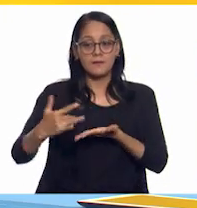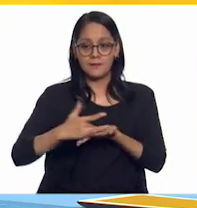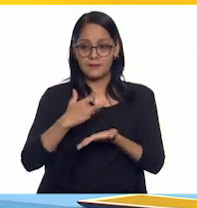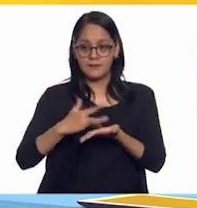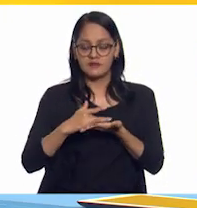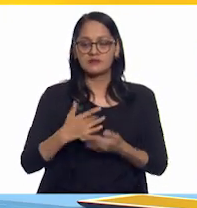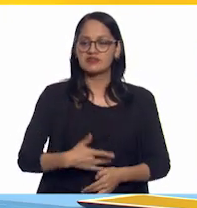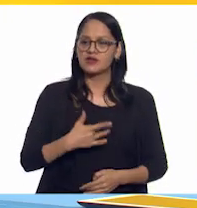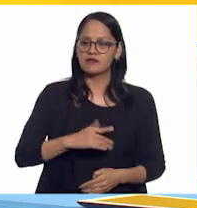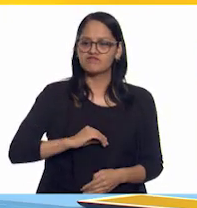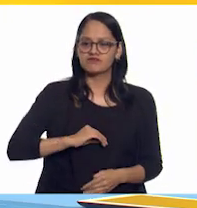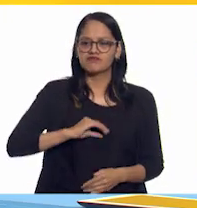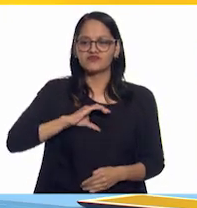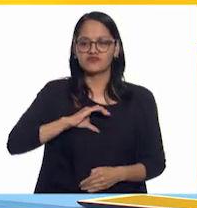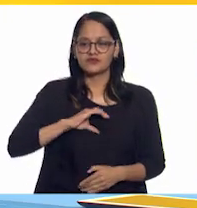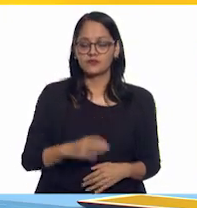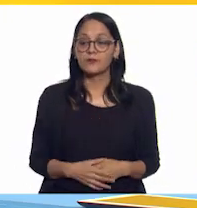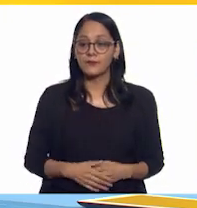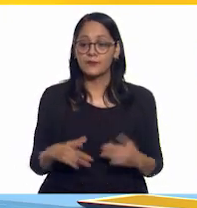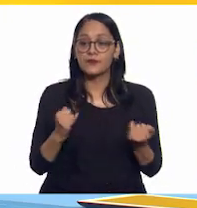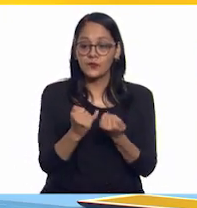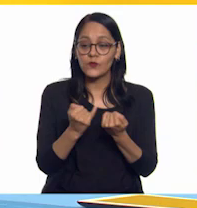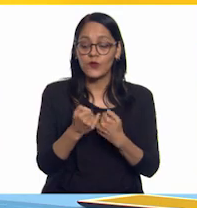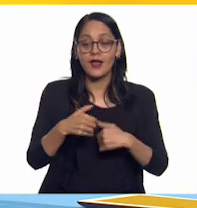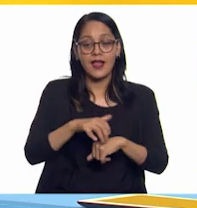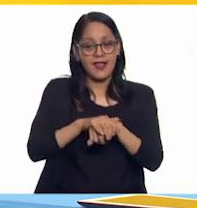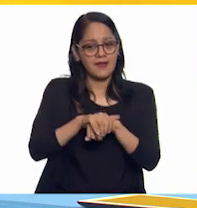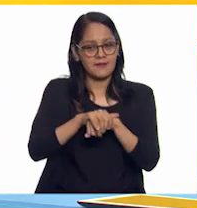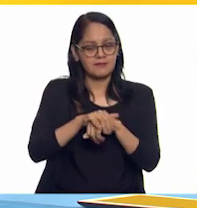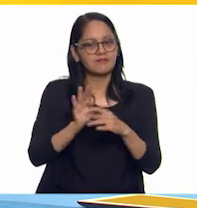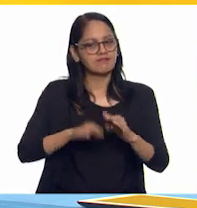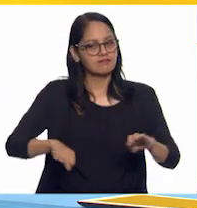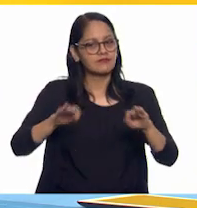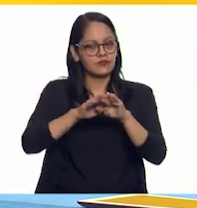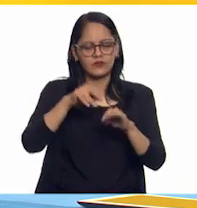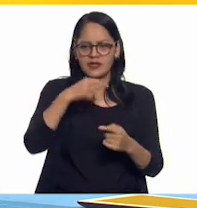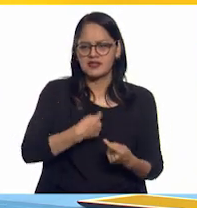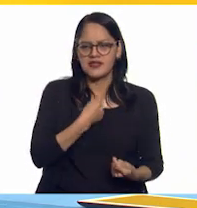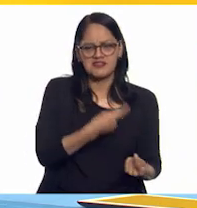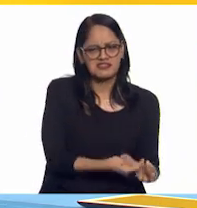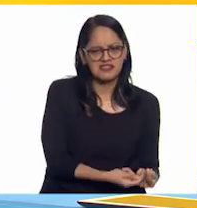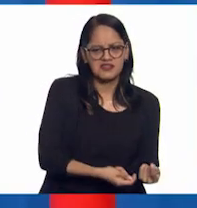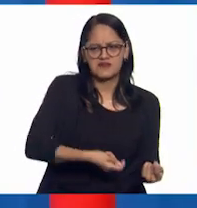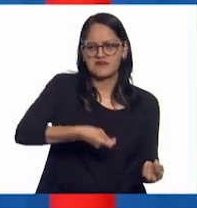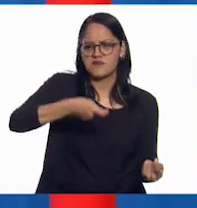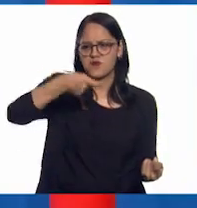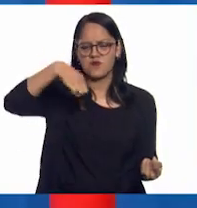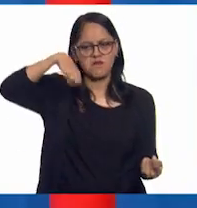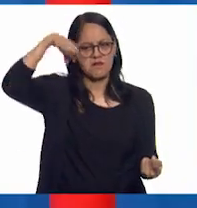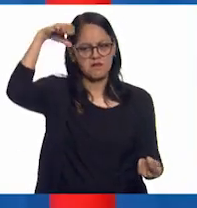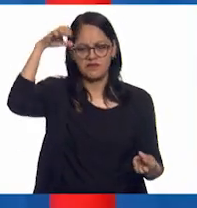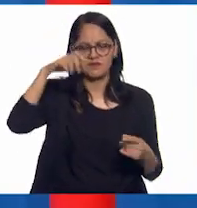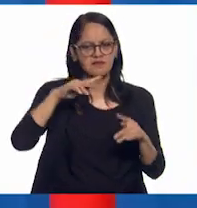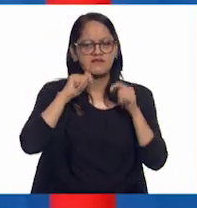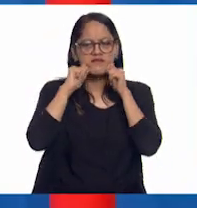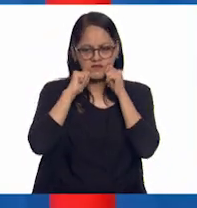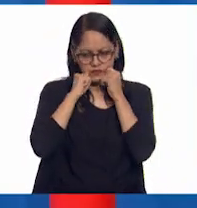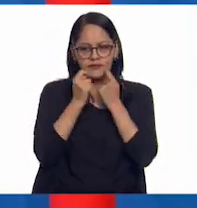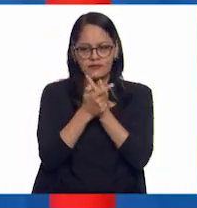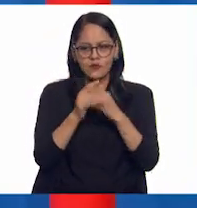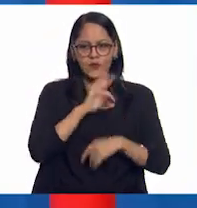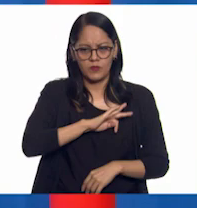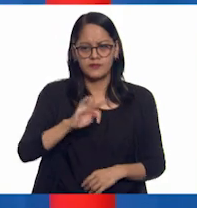nuestra autoestima. Las relaciones de amistad son básicas en cualquier etapa de nuestra vida. Ah, y hablando de amistad,